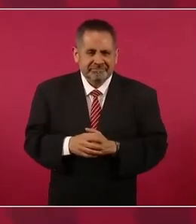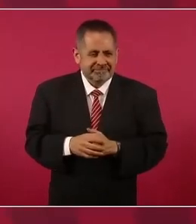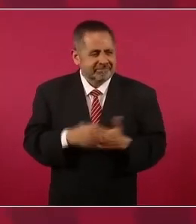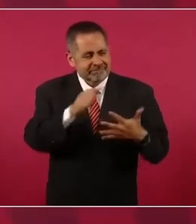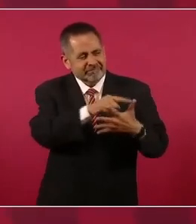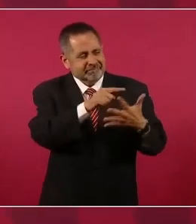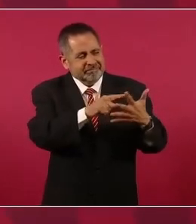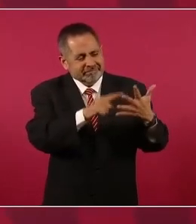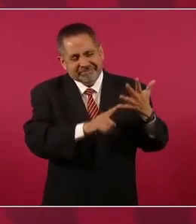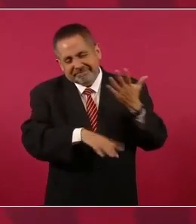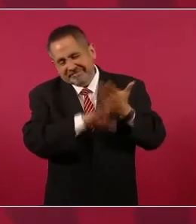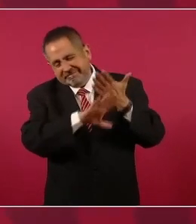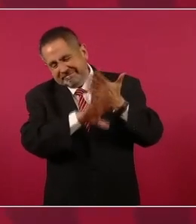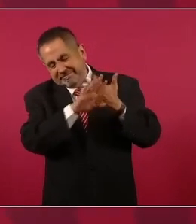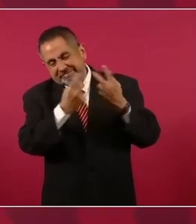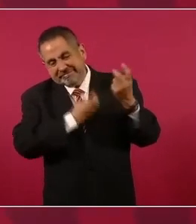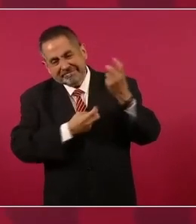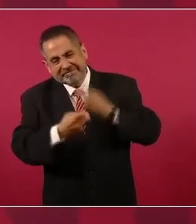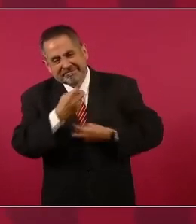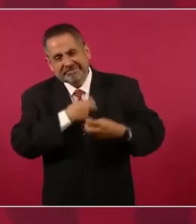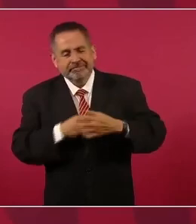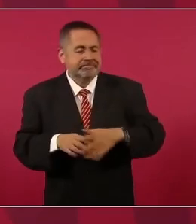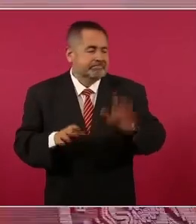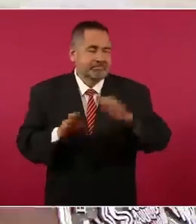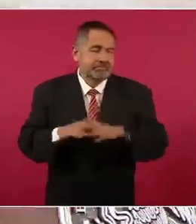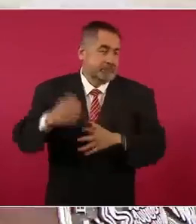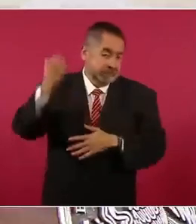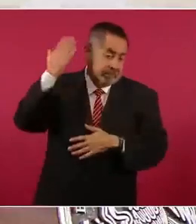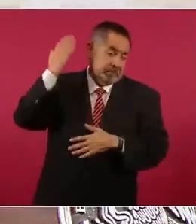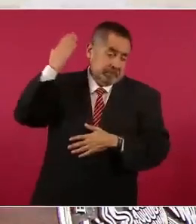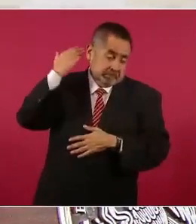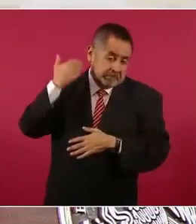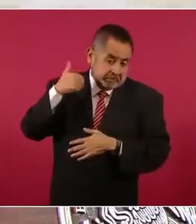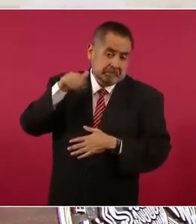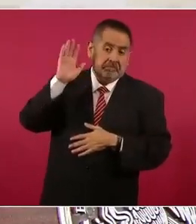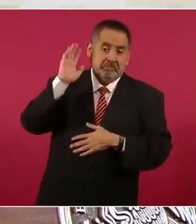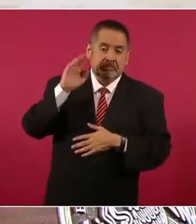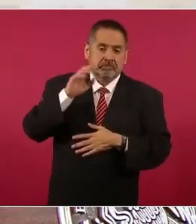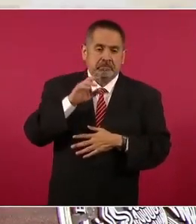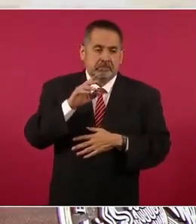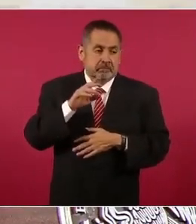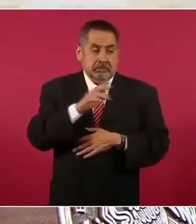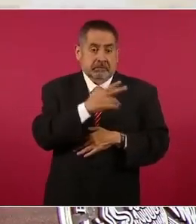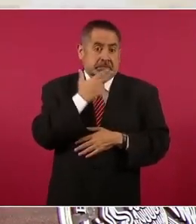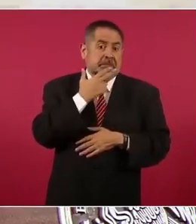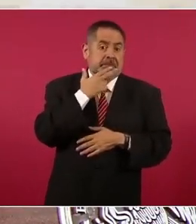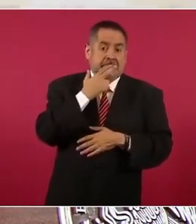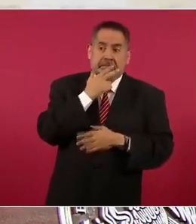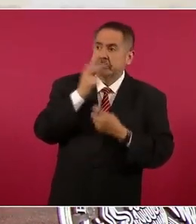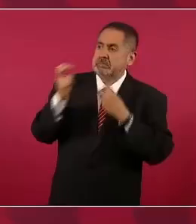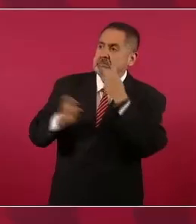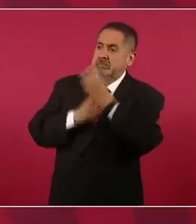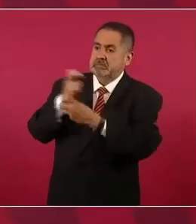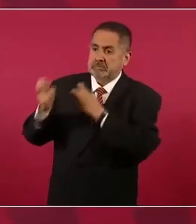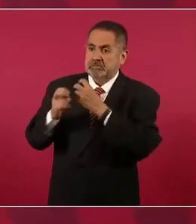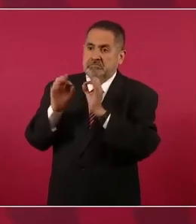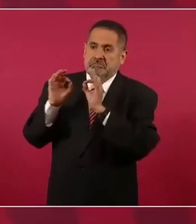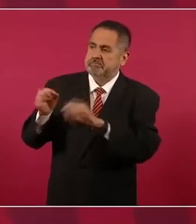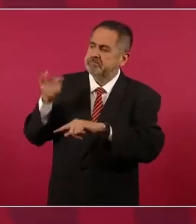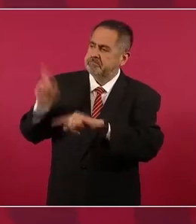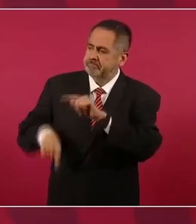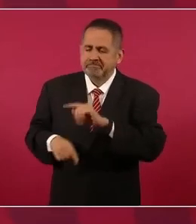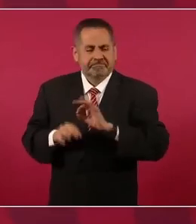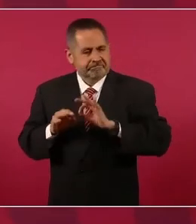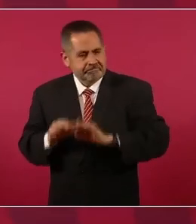esas campañas que en otros tiempos eran muy eficaces,